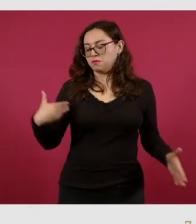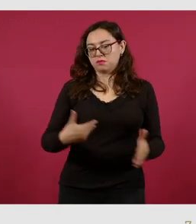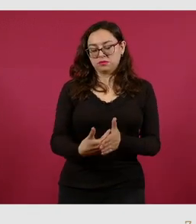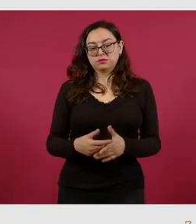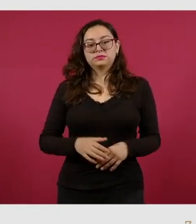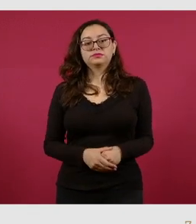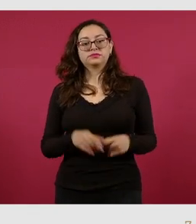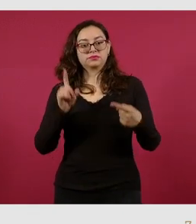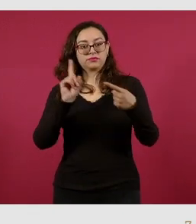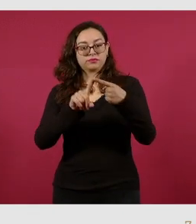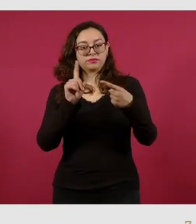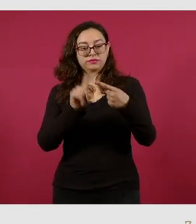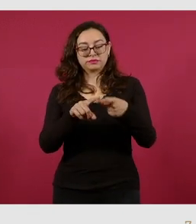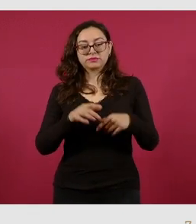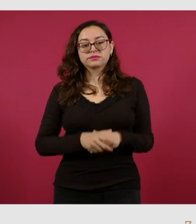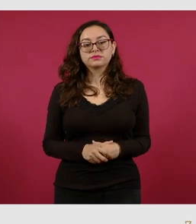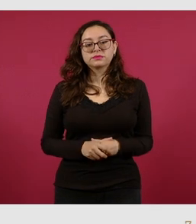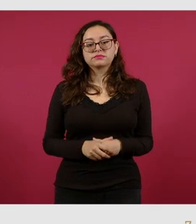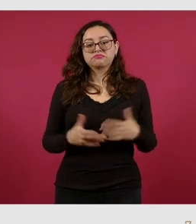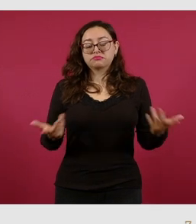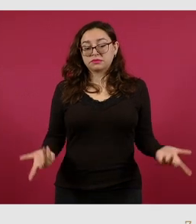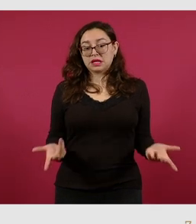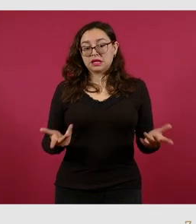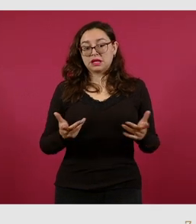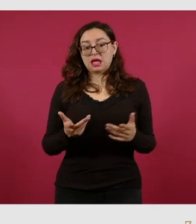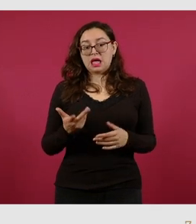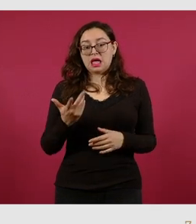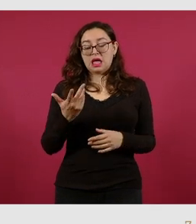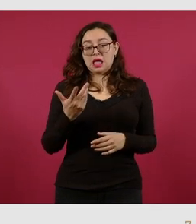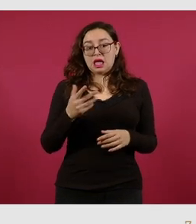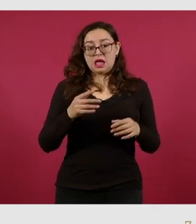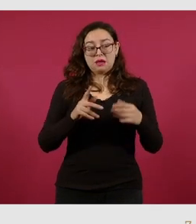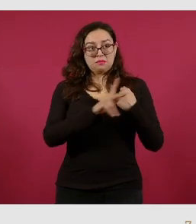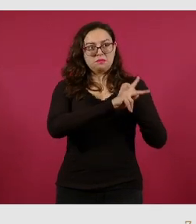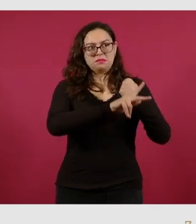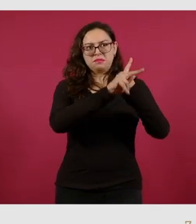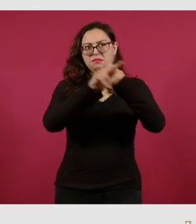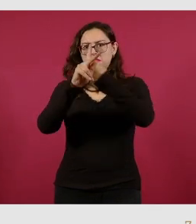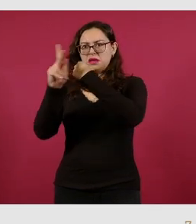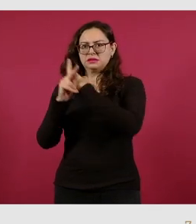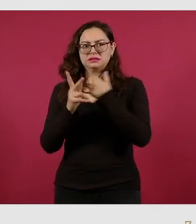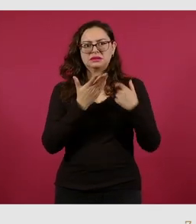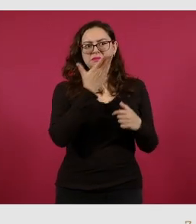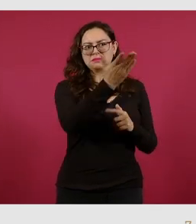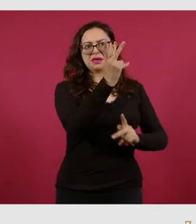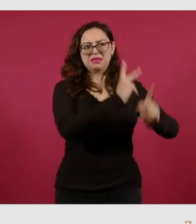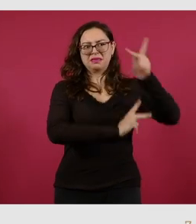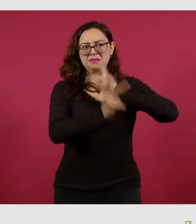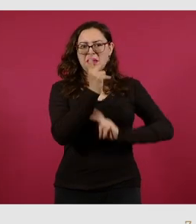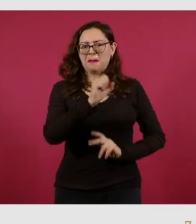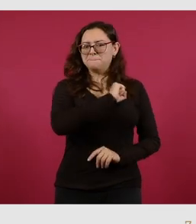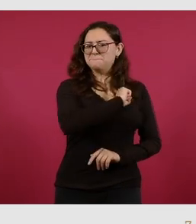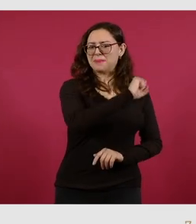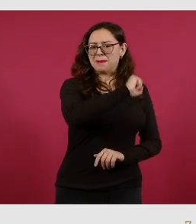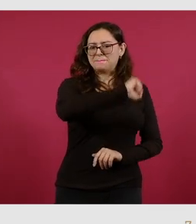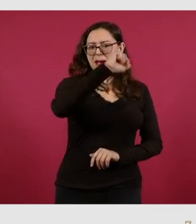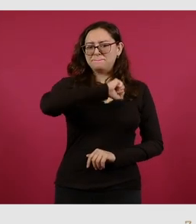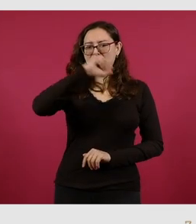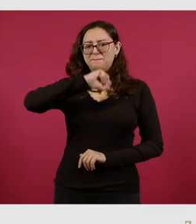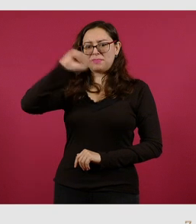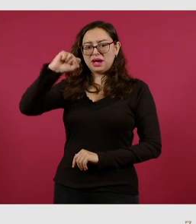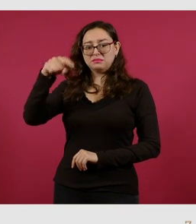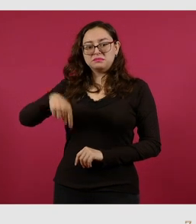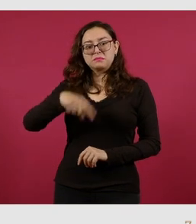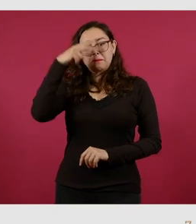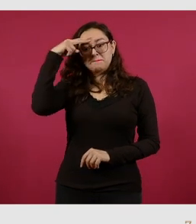Número uno, somos uno de los países que mantuvo la deuda por debajo del 50 por ciento como porcentaje del Producto Interno Bruto. México se